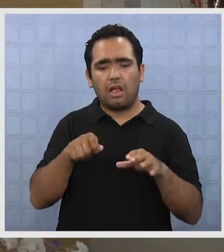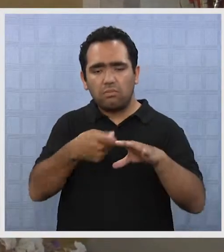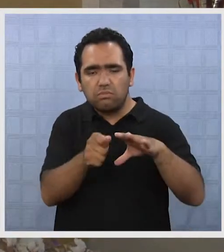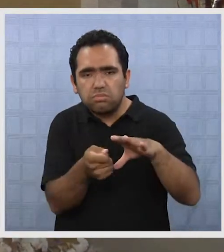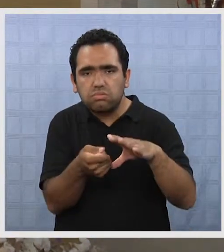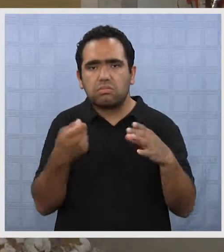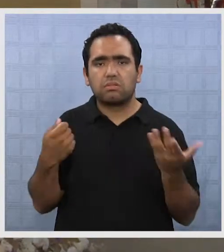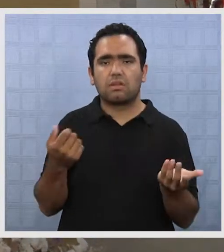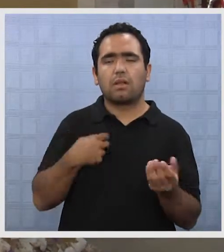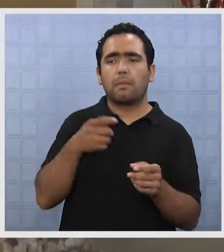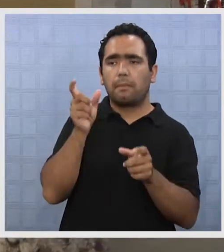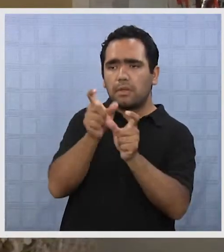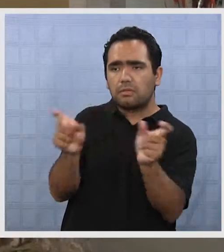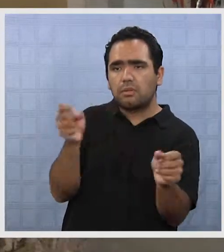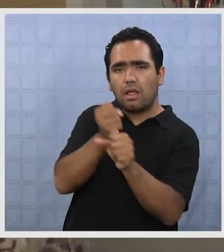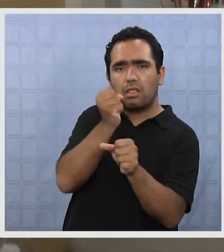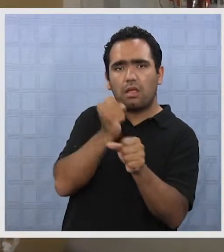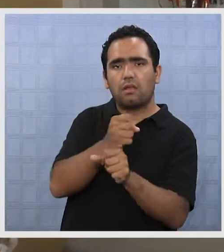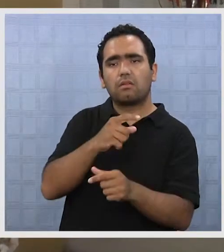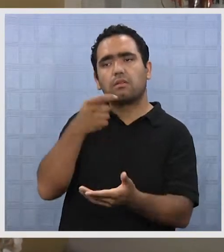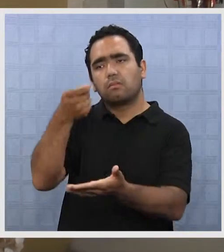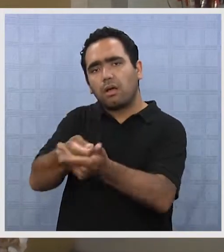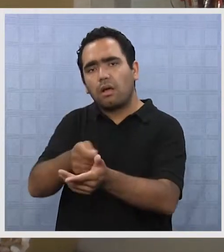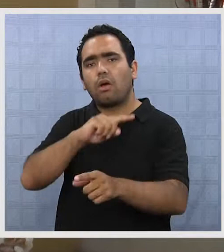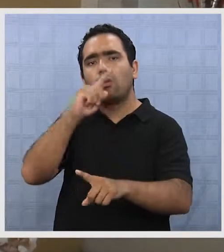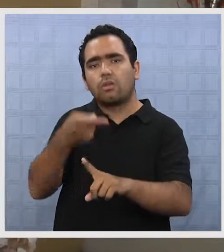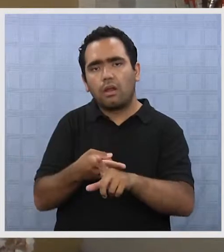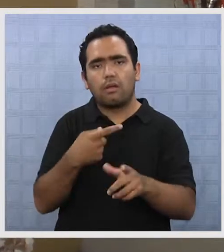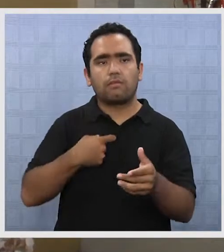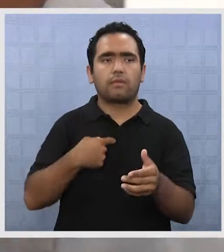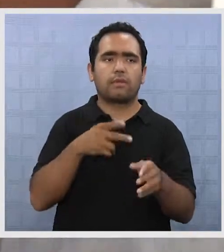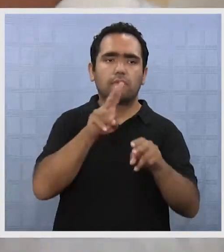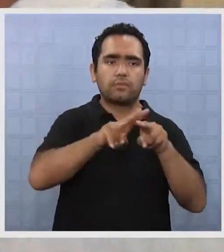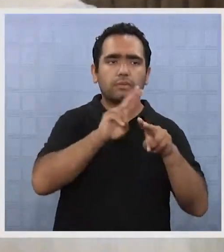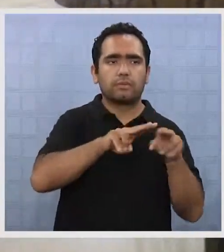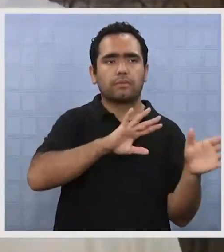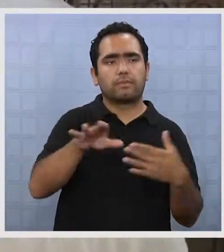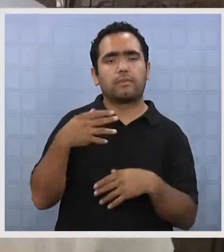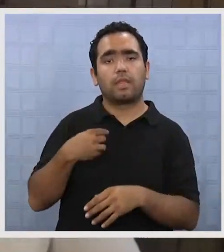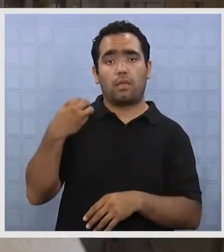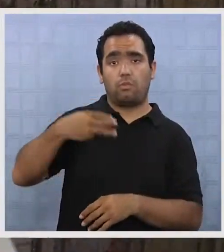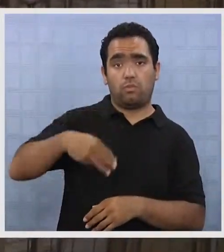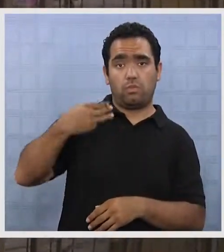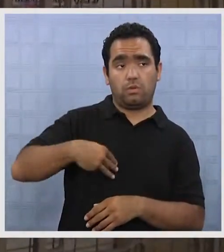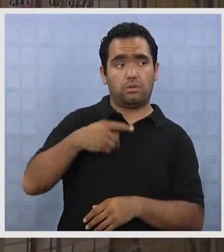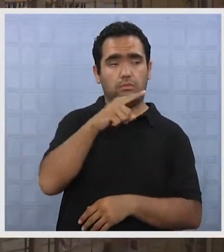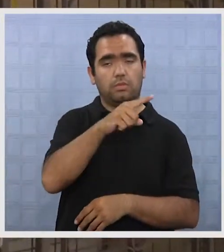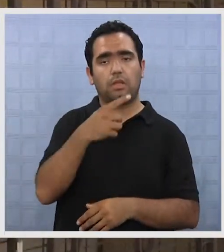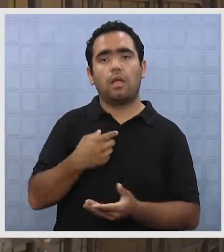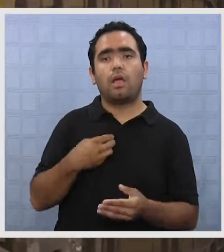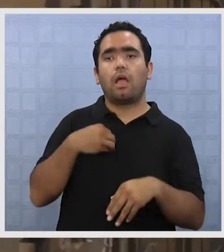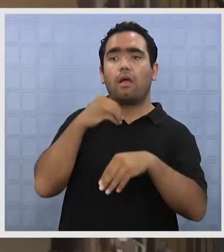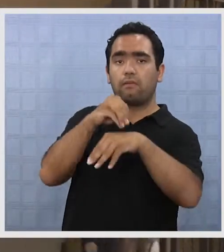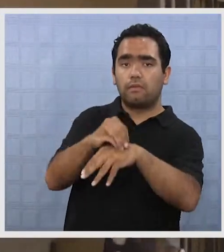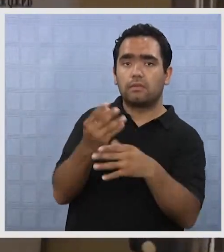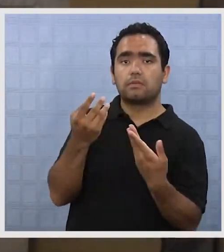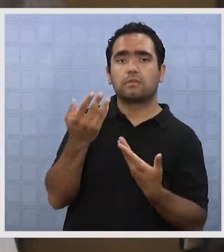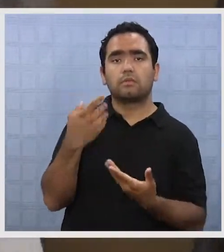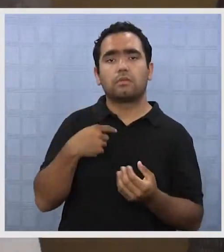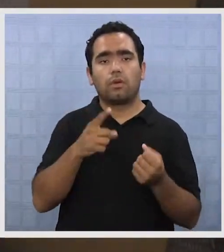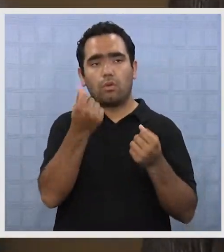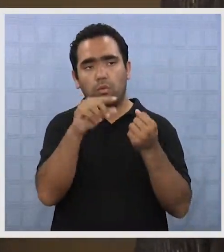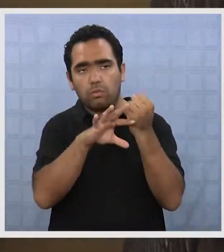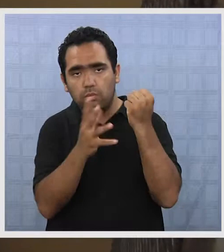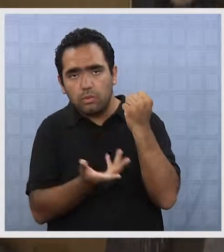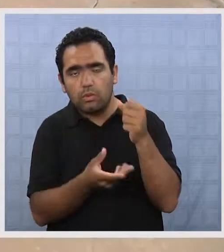La chapa, pagarle a los trabajadores que puedan arreglar todo de nuevo. Este rey es el de Tacotón. Mientras desde la municipalidad advierten que se deberán